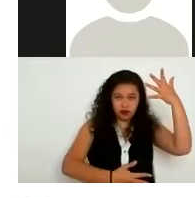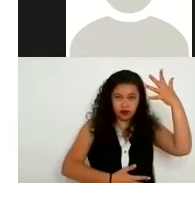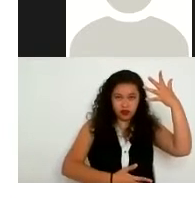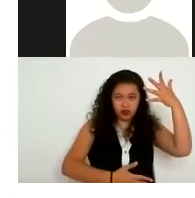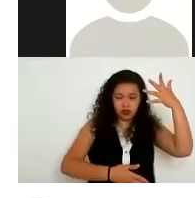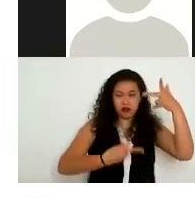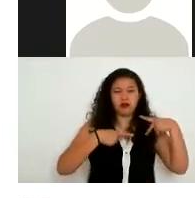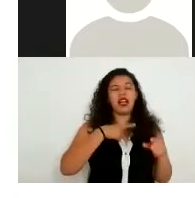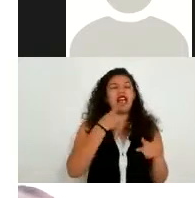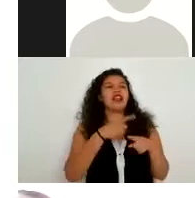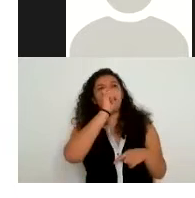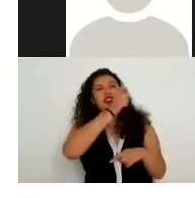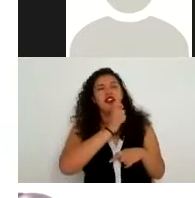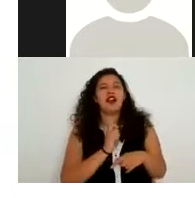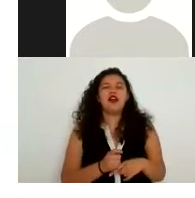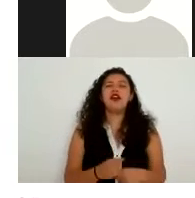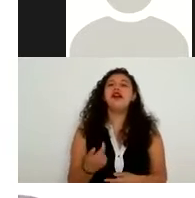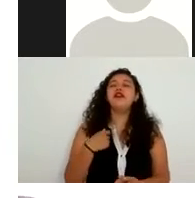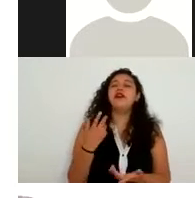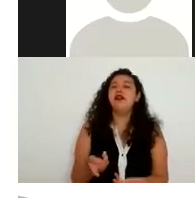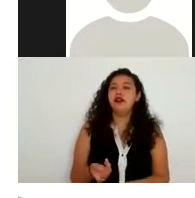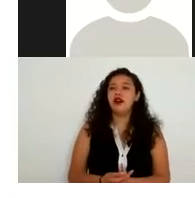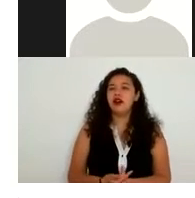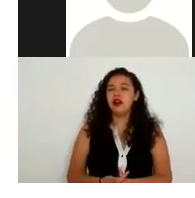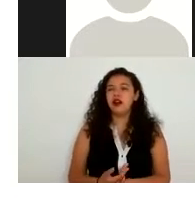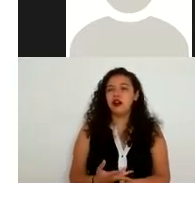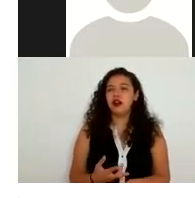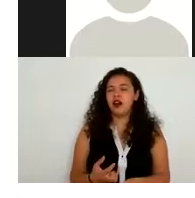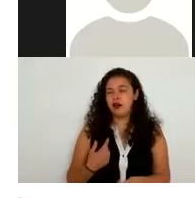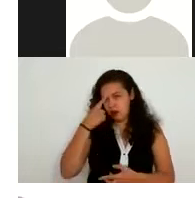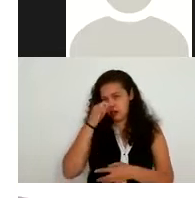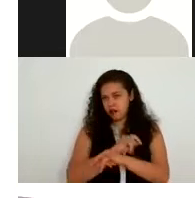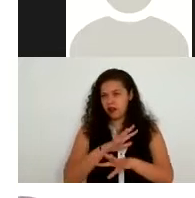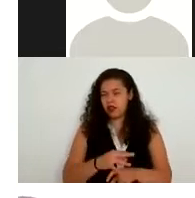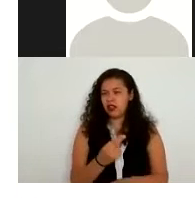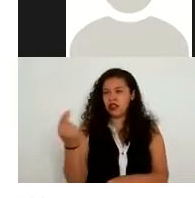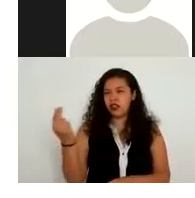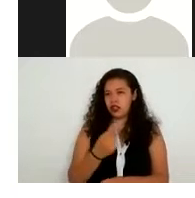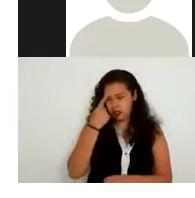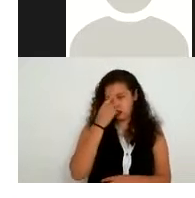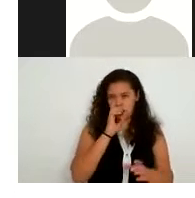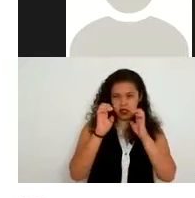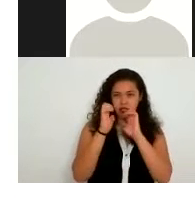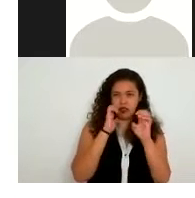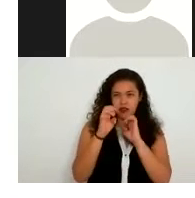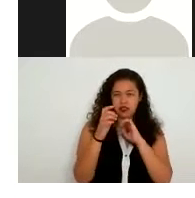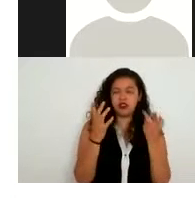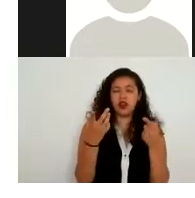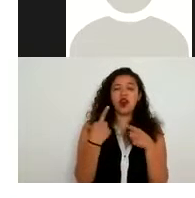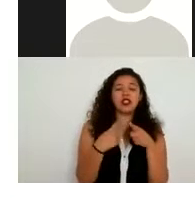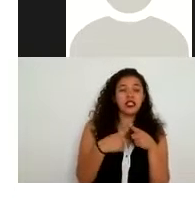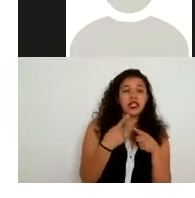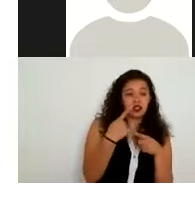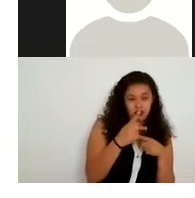quizás lo que necesito yo para realizar un informe o hacer una estadística de ellos es no quienes son sino por ejemplo